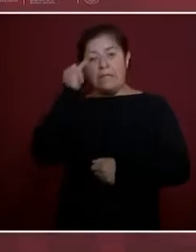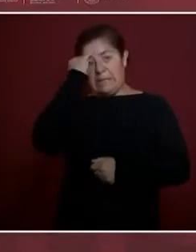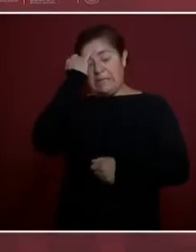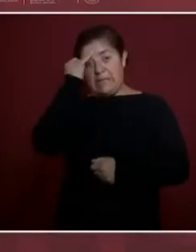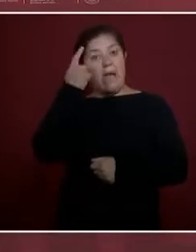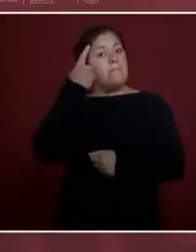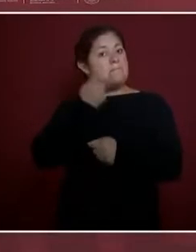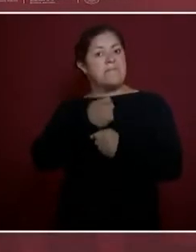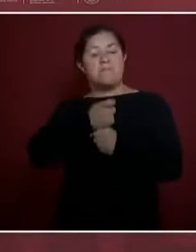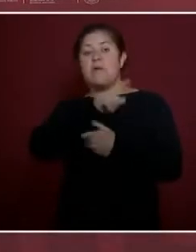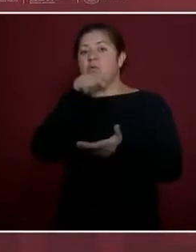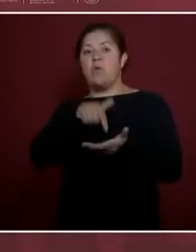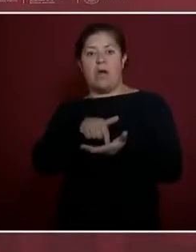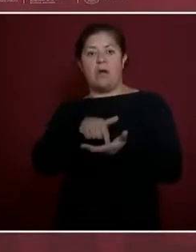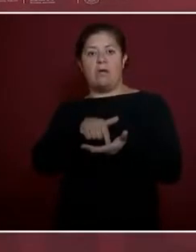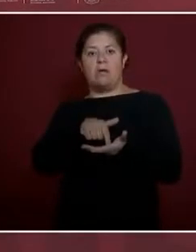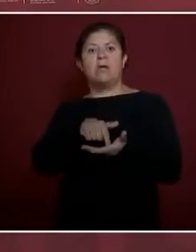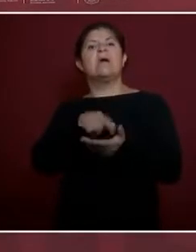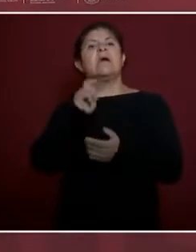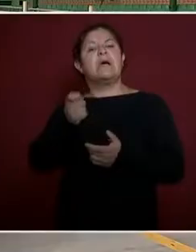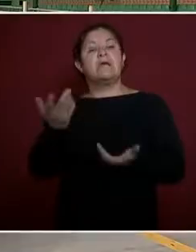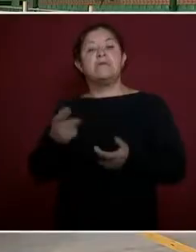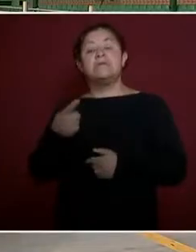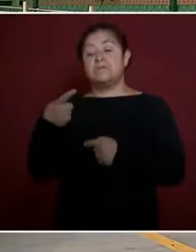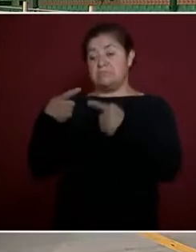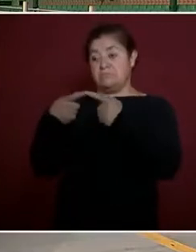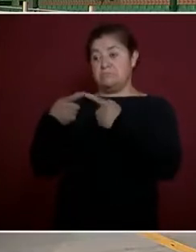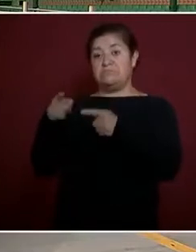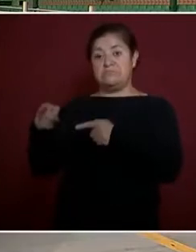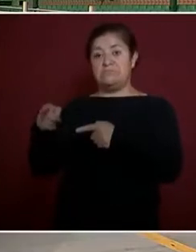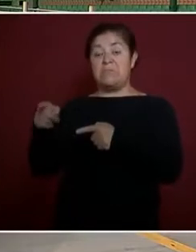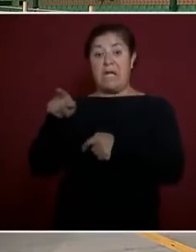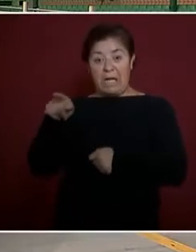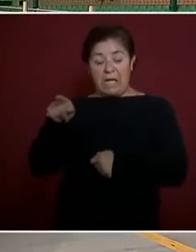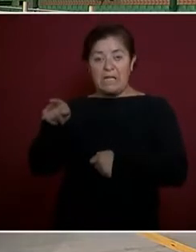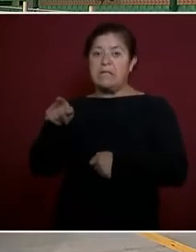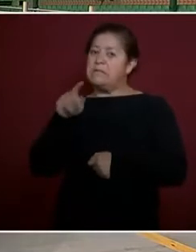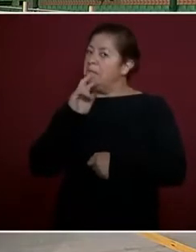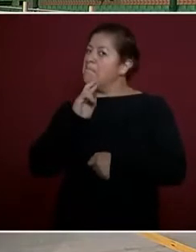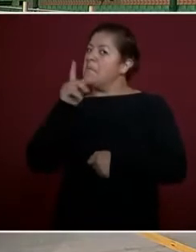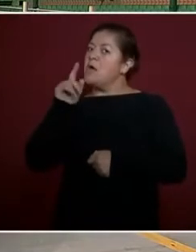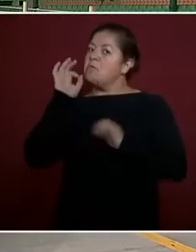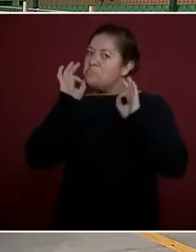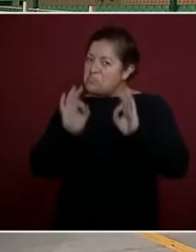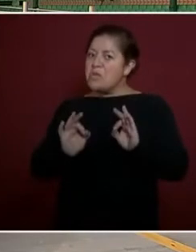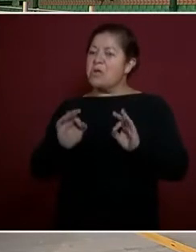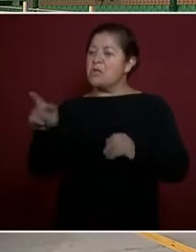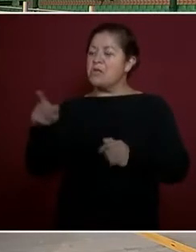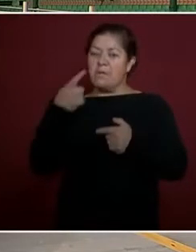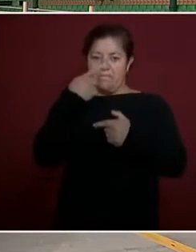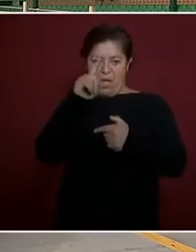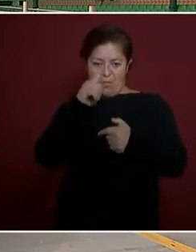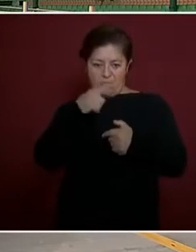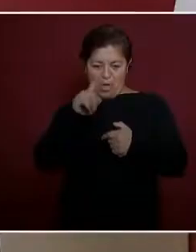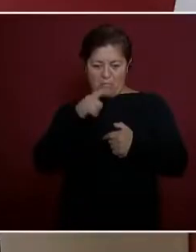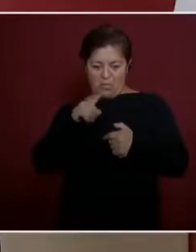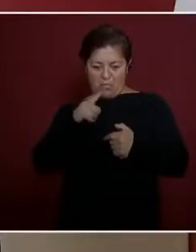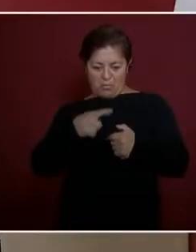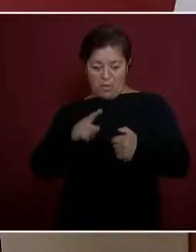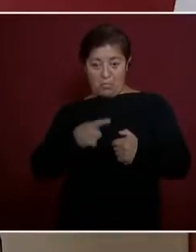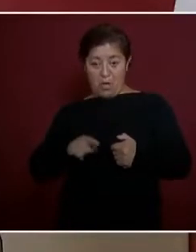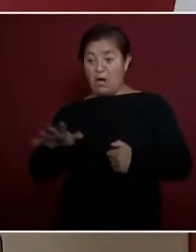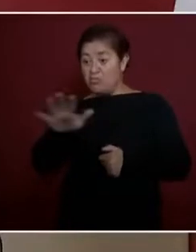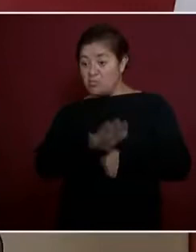es decir, es el que está mejor calificado por su pueblo.